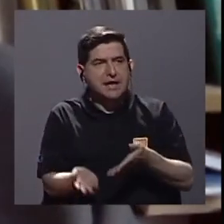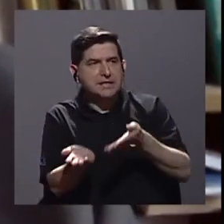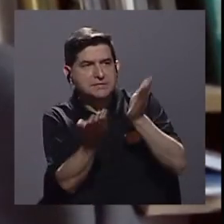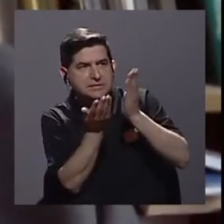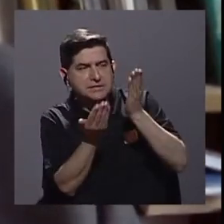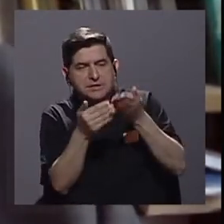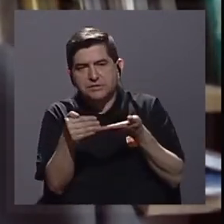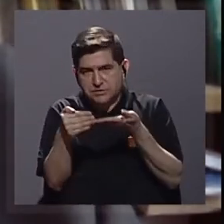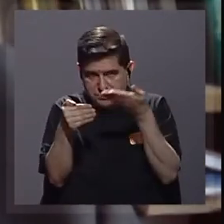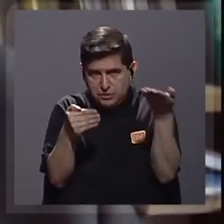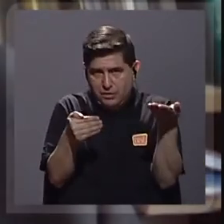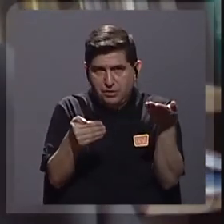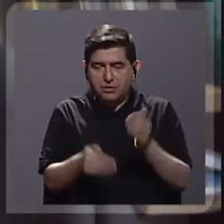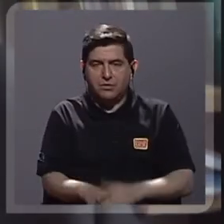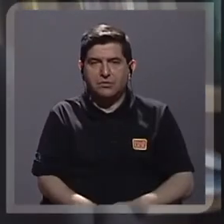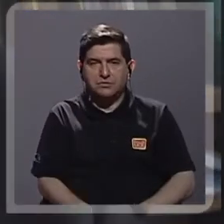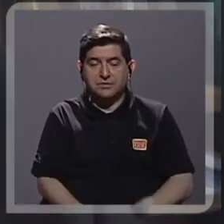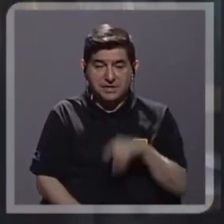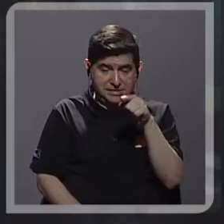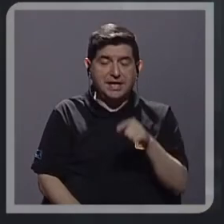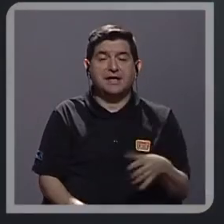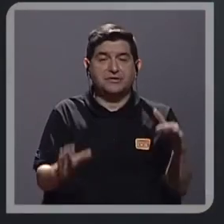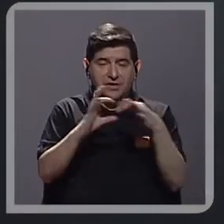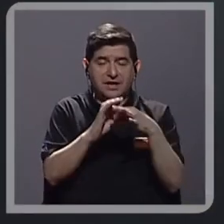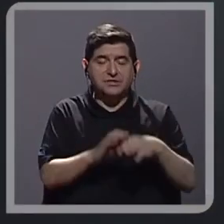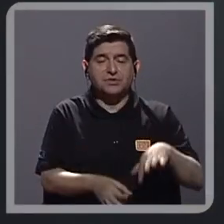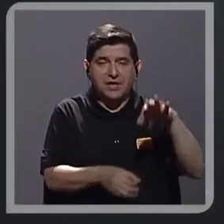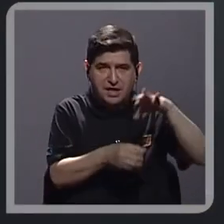es de origen agropecuario y pesquero.